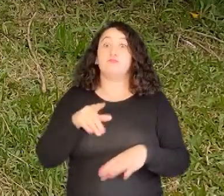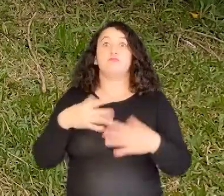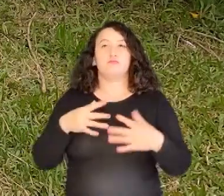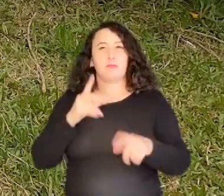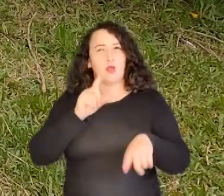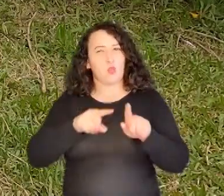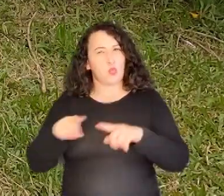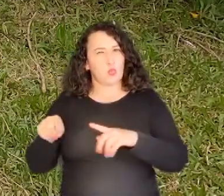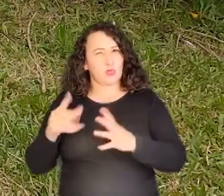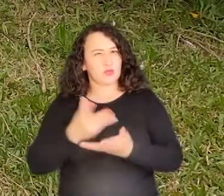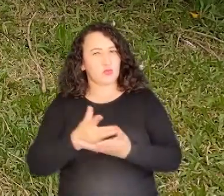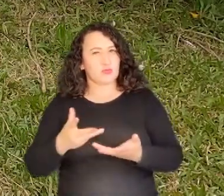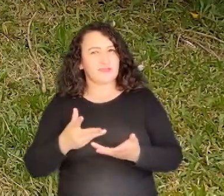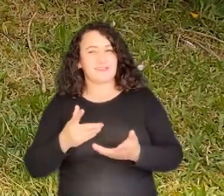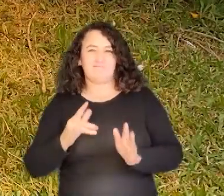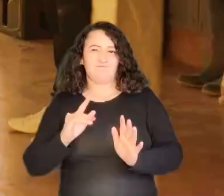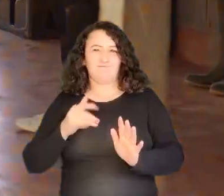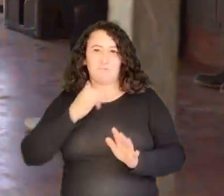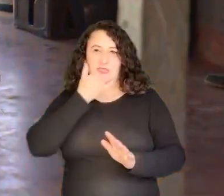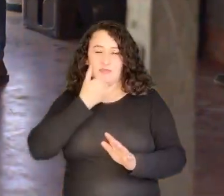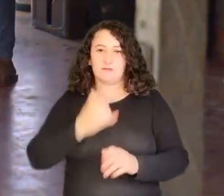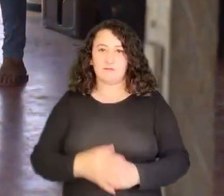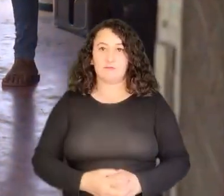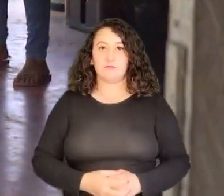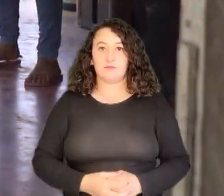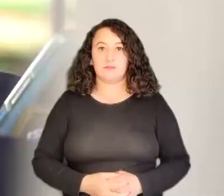cositas en las cuales uno a veces está fallando.